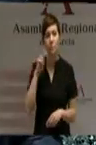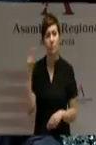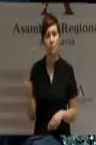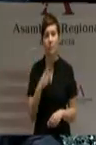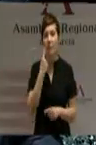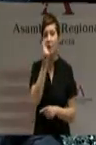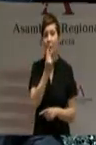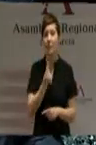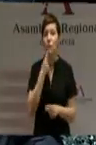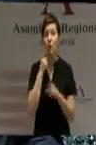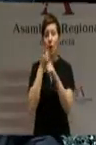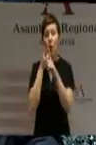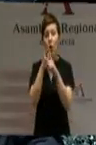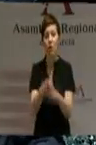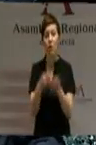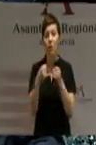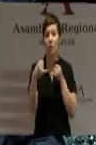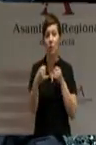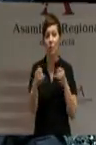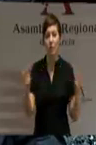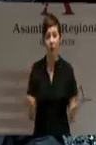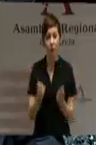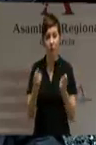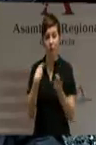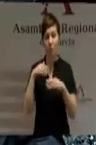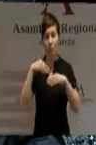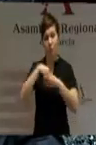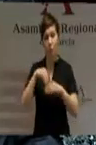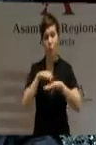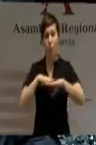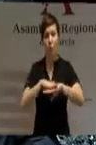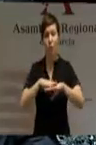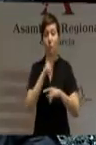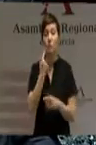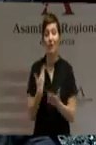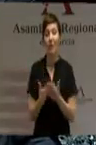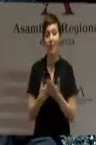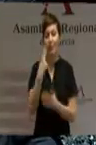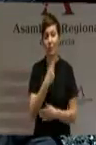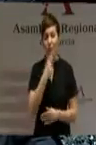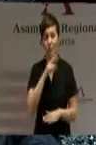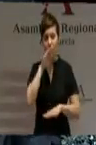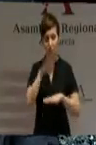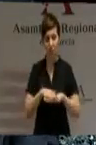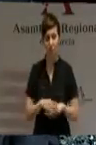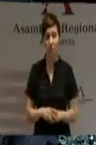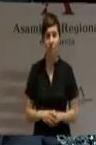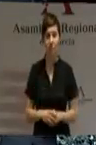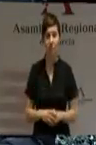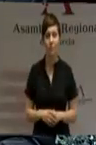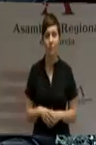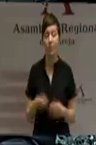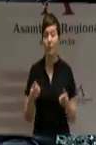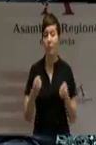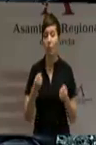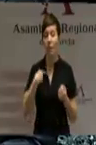estrategias y líneas de actuación del Gobierno, nos garantiza su cumplimiento y su eficacia. La fuerza